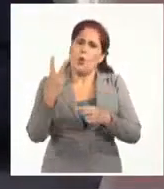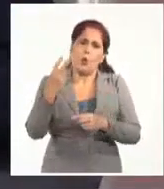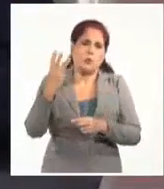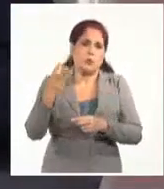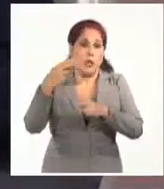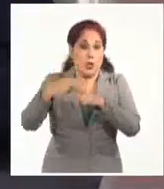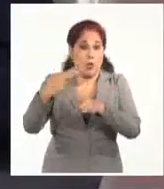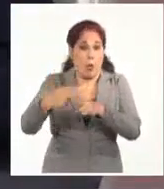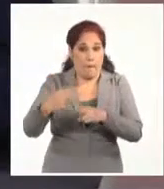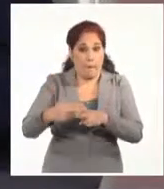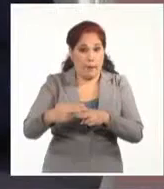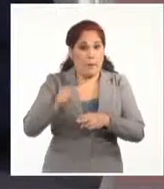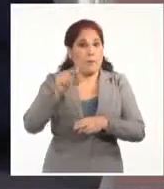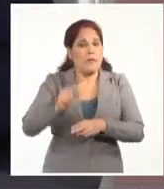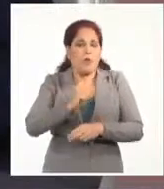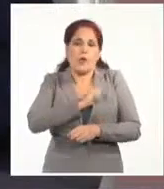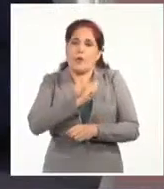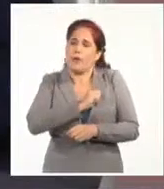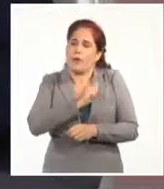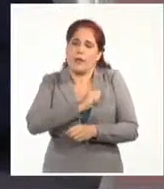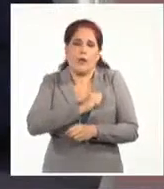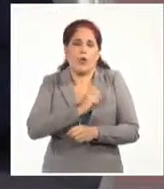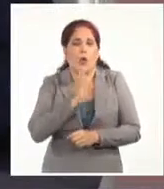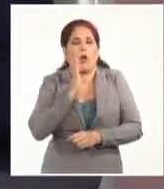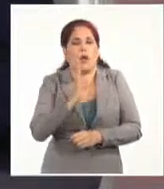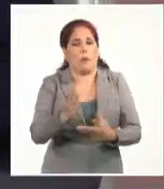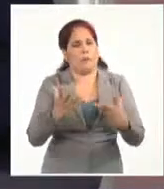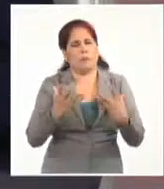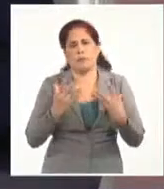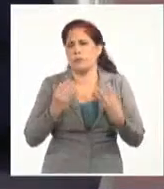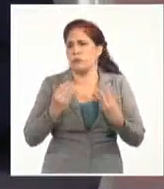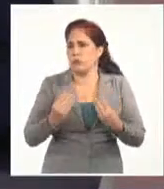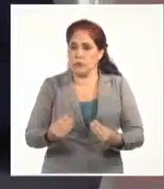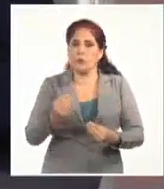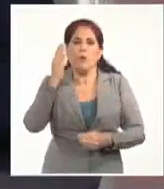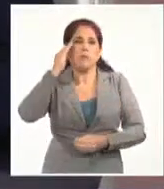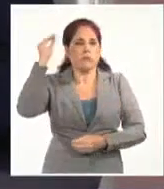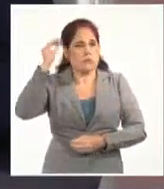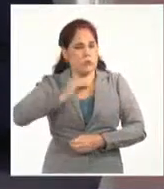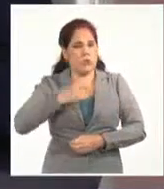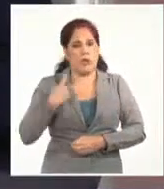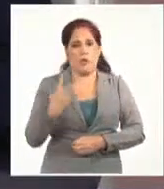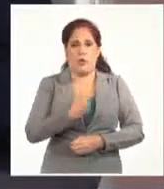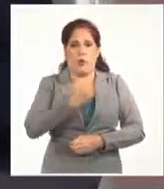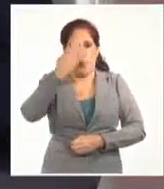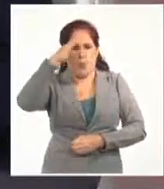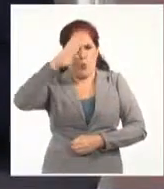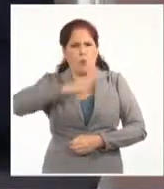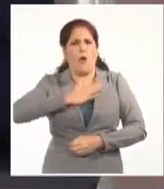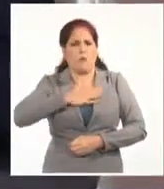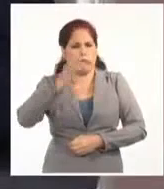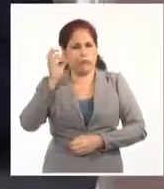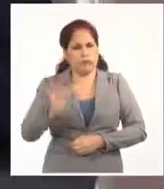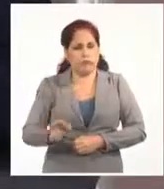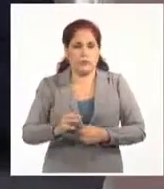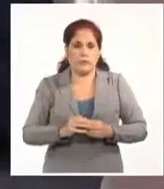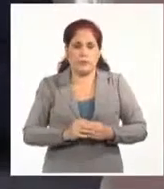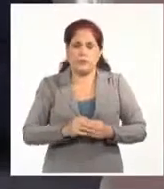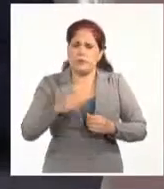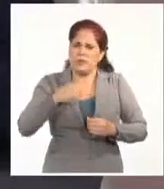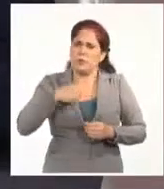personas que yo quiero y admiro mucho. Y que sé que son nuestros, son de Cuba. Entonces yo estaba